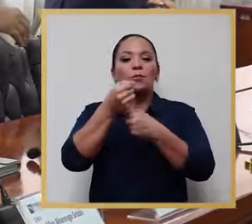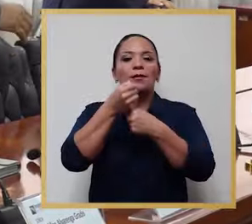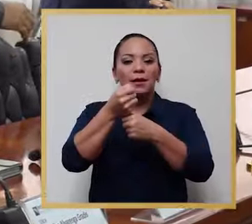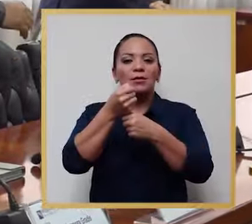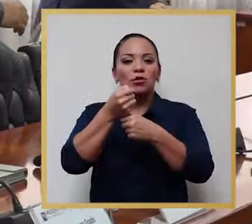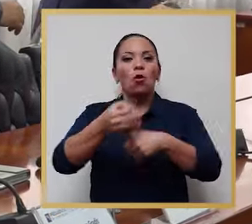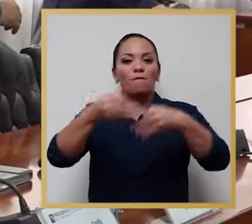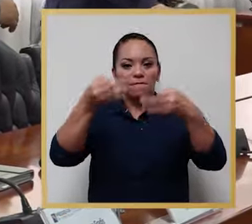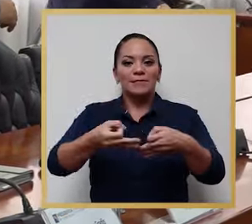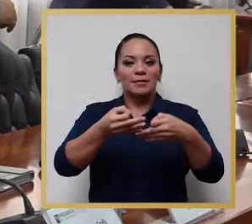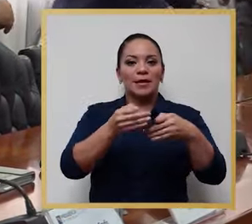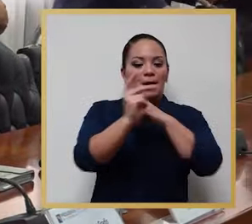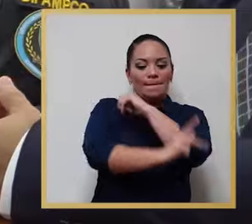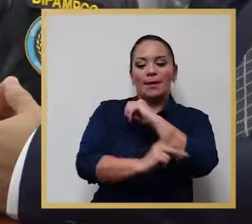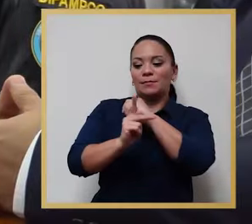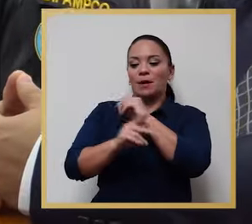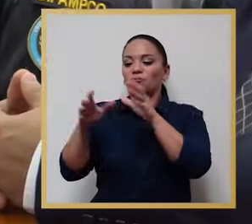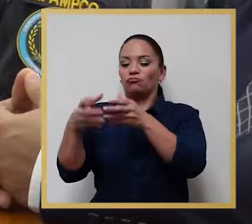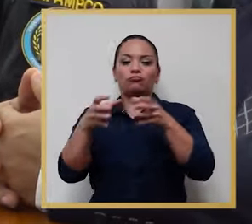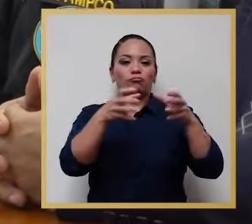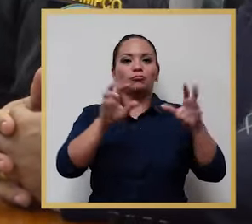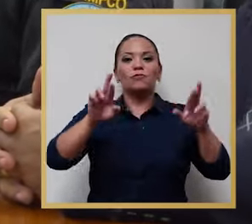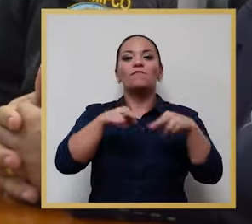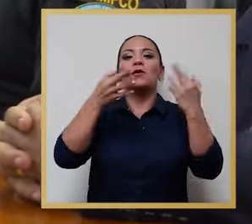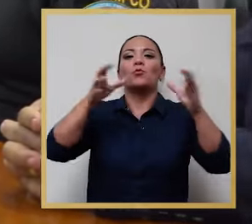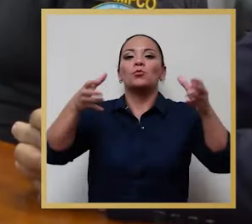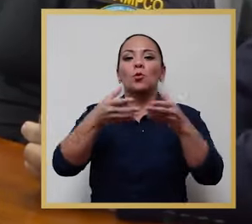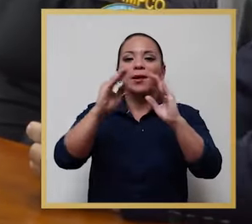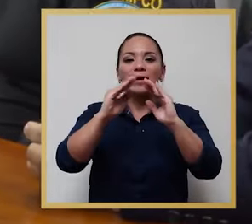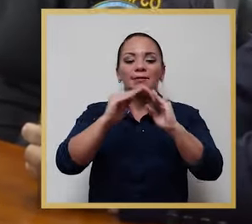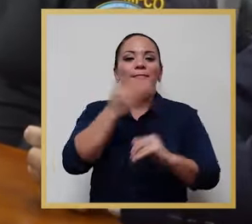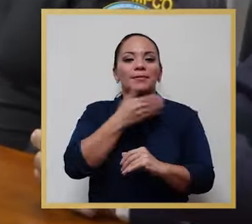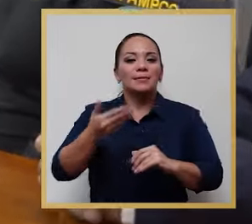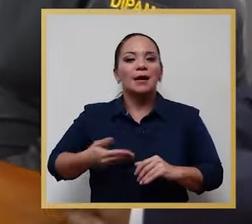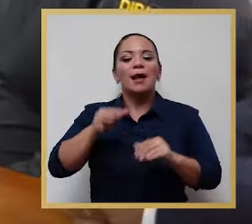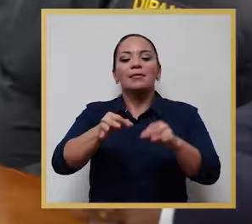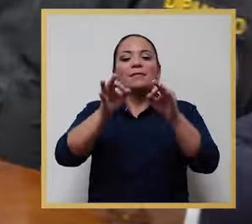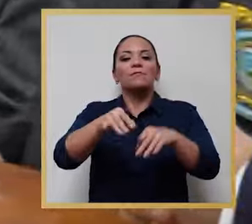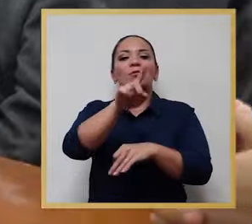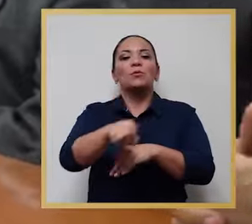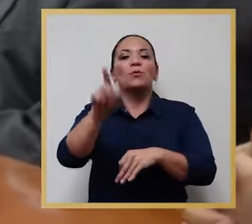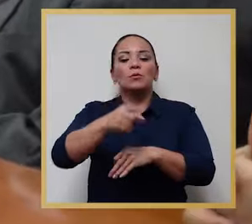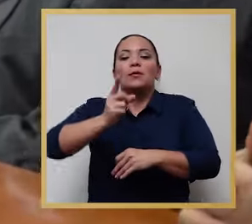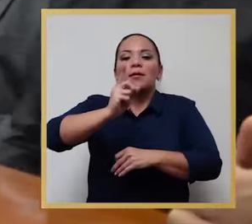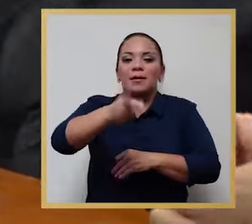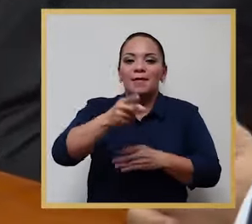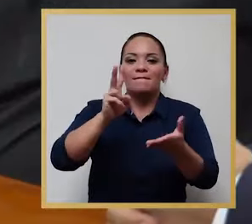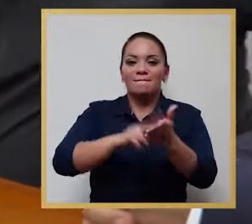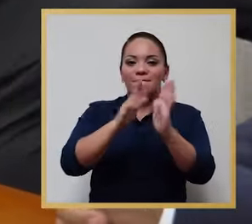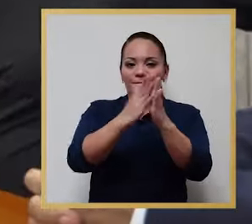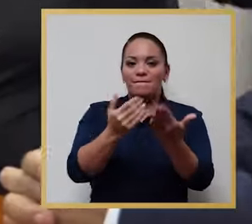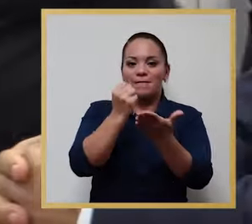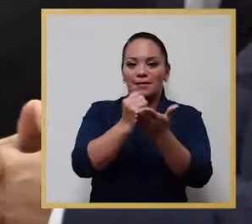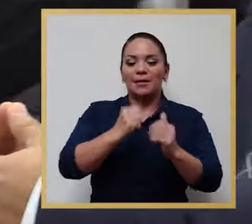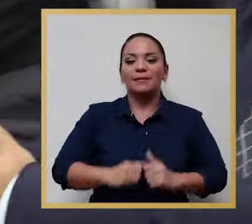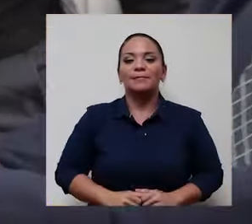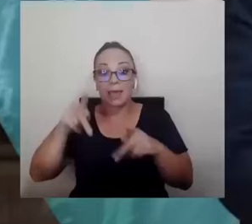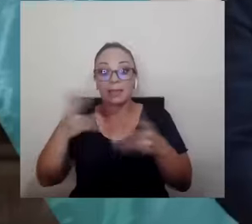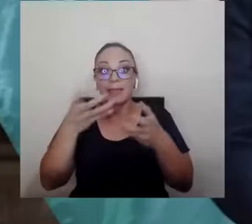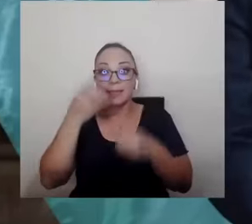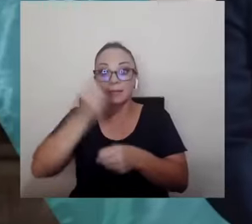delegación oficial de cada nación se reunieron en Casa Presidencial, donde se definió la eliminación de la imposición recíproca de visas.